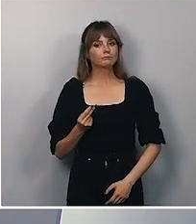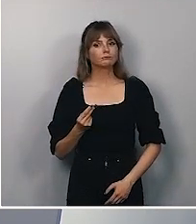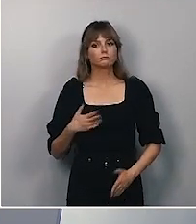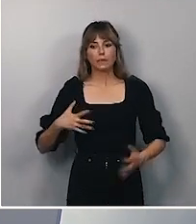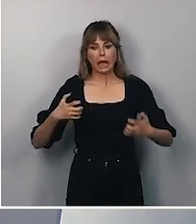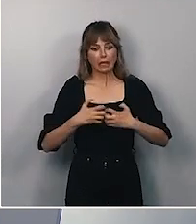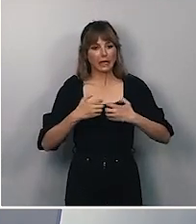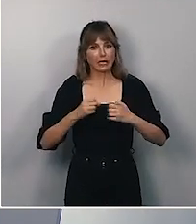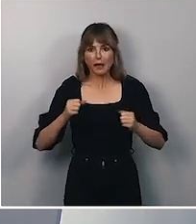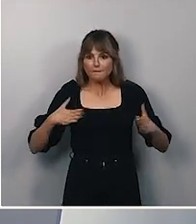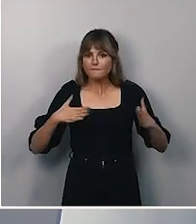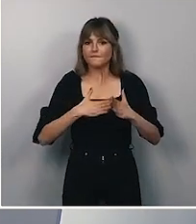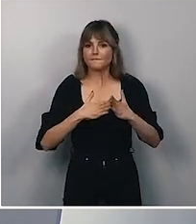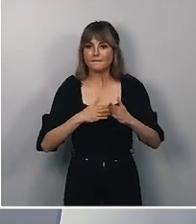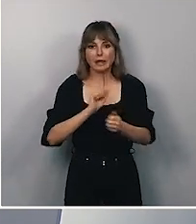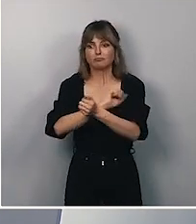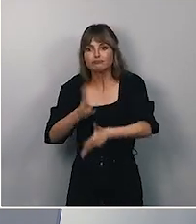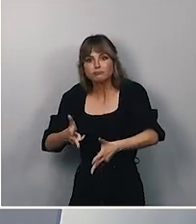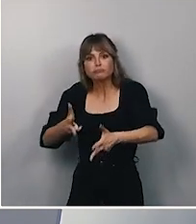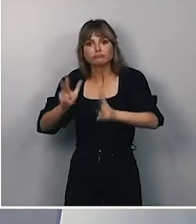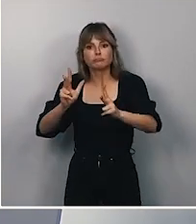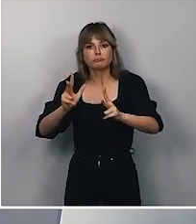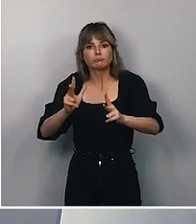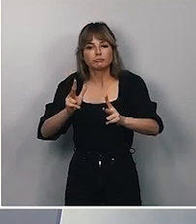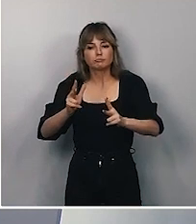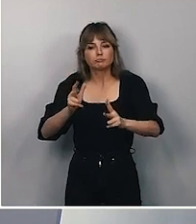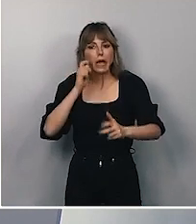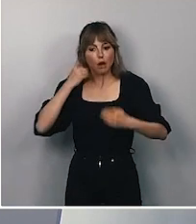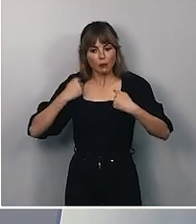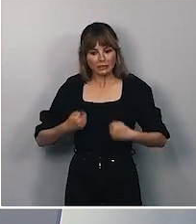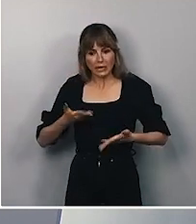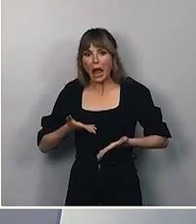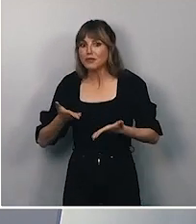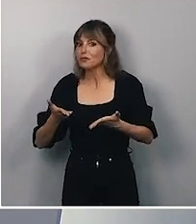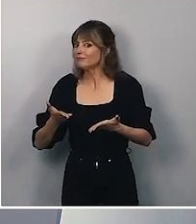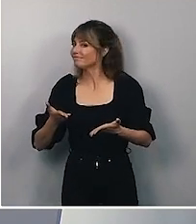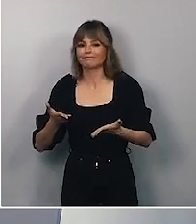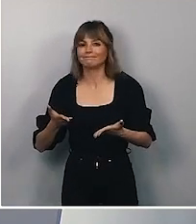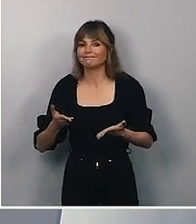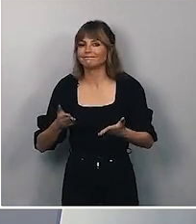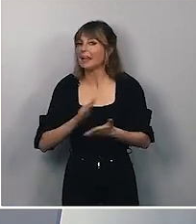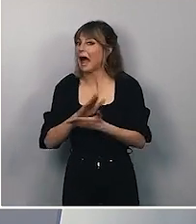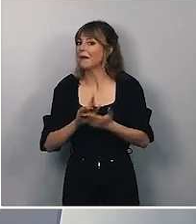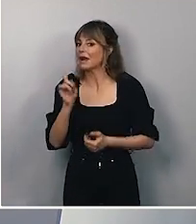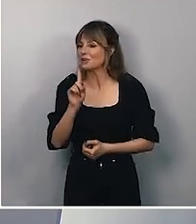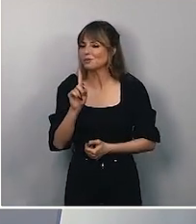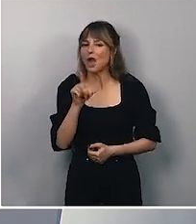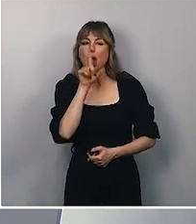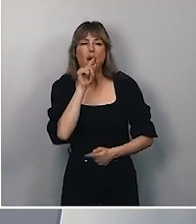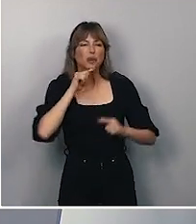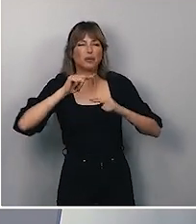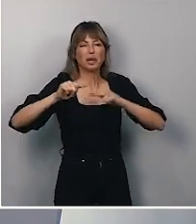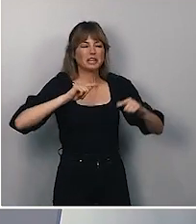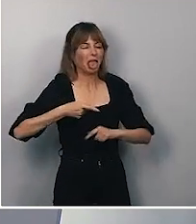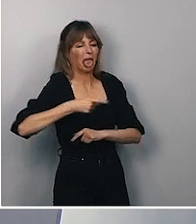el fuego, de la liberación de los rehenes, del acceso a ayuda humanitaria, estuviéramos hablando de los tuits y